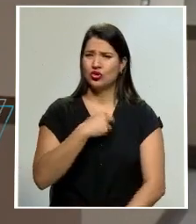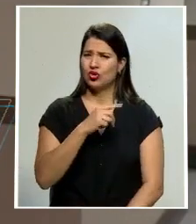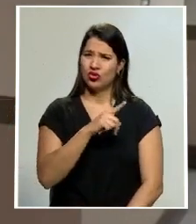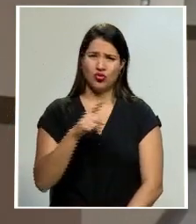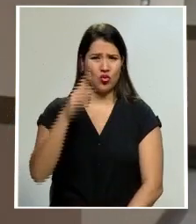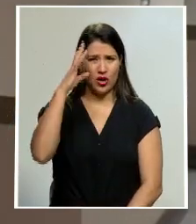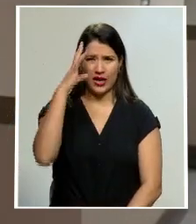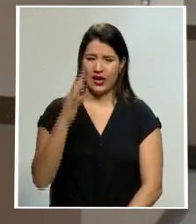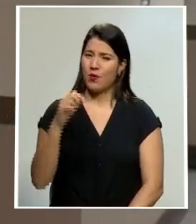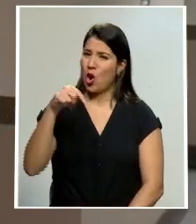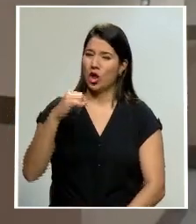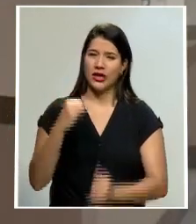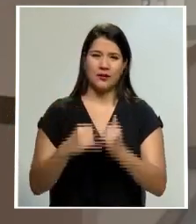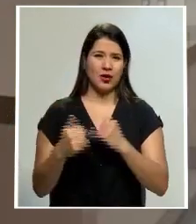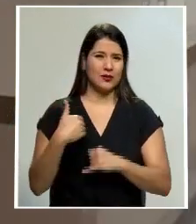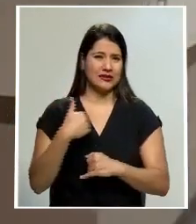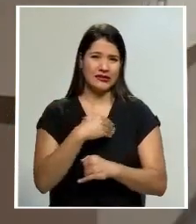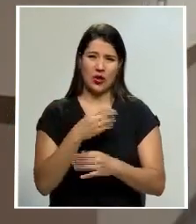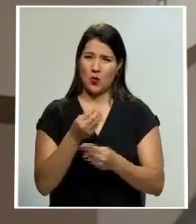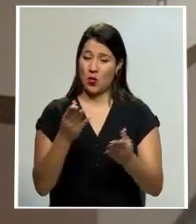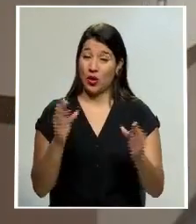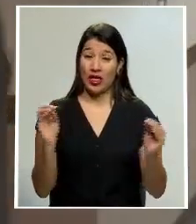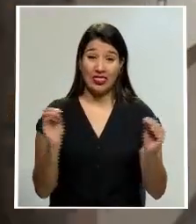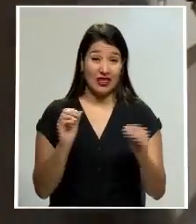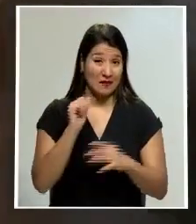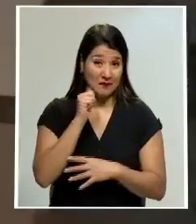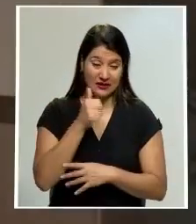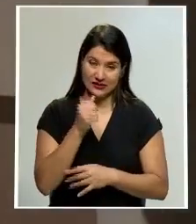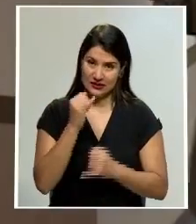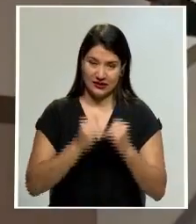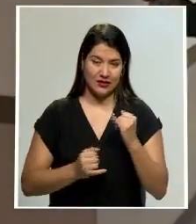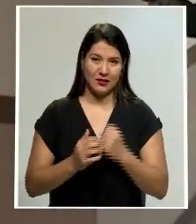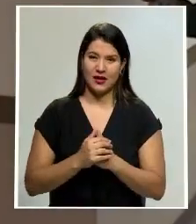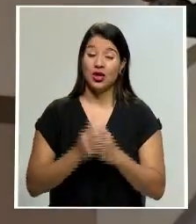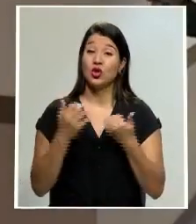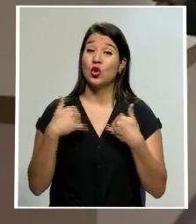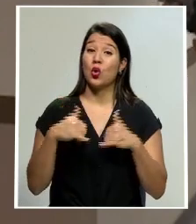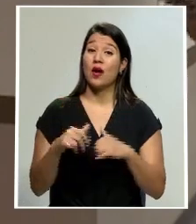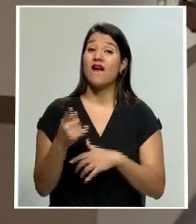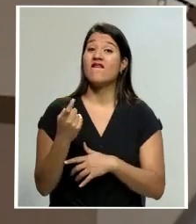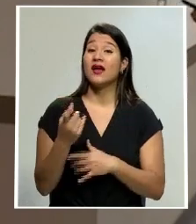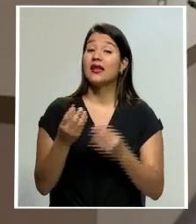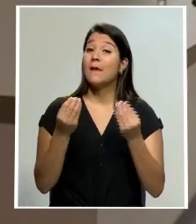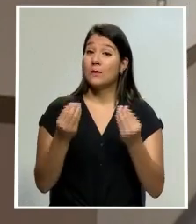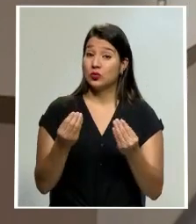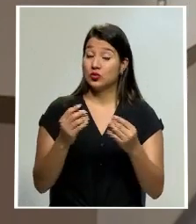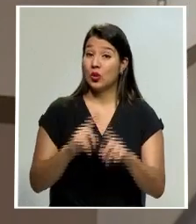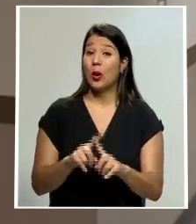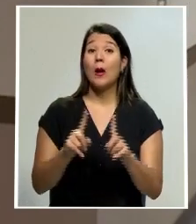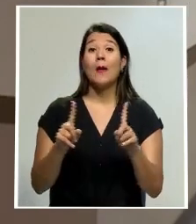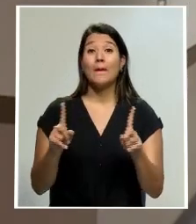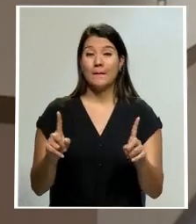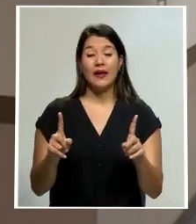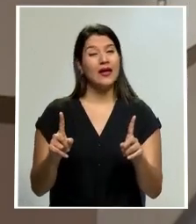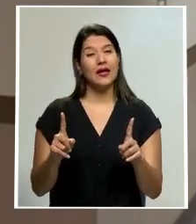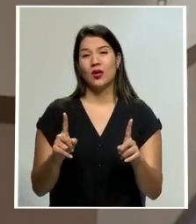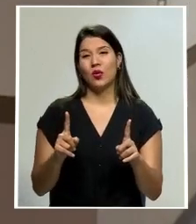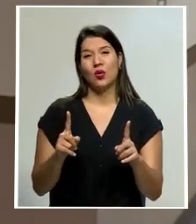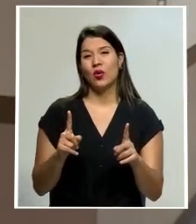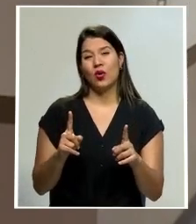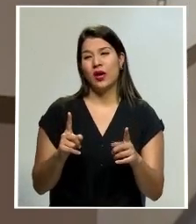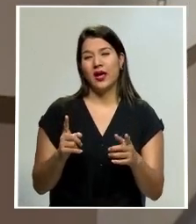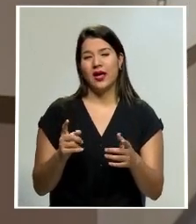Ministerio Público, ni siquiera creo que mañana. Y todavía falta mucho, pero hay una muy, muy deficiente fundamentación,